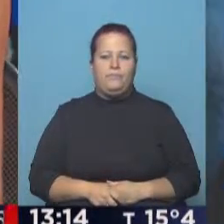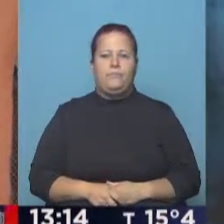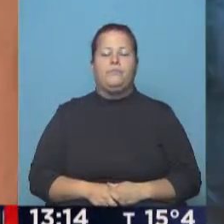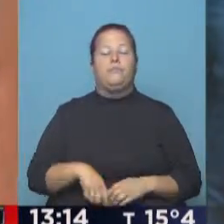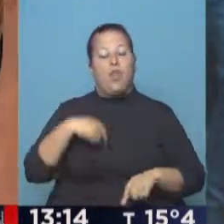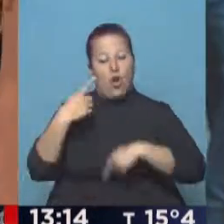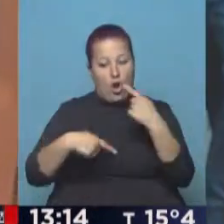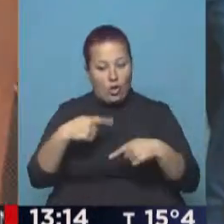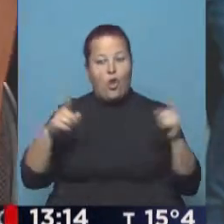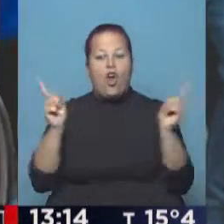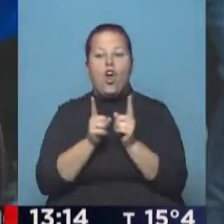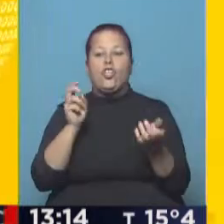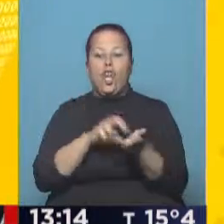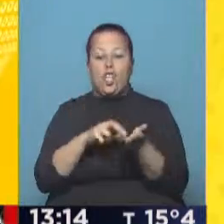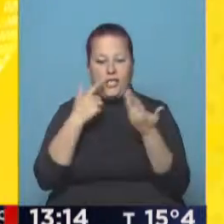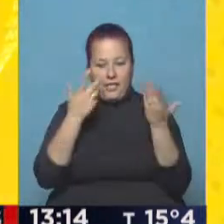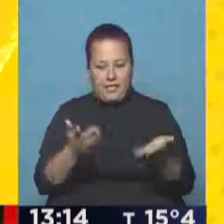Seguimos con esta síntesis de noticias.